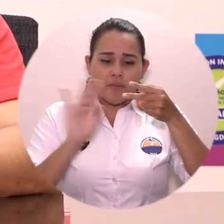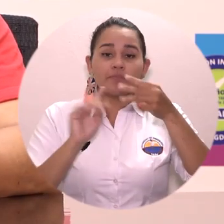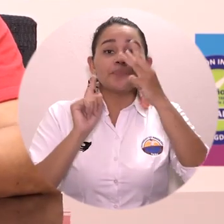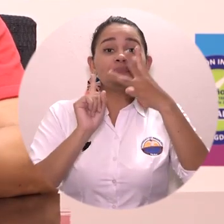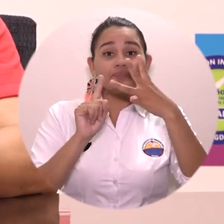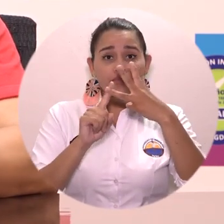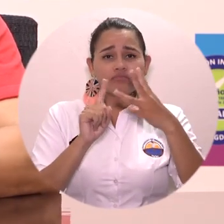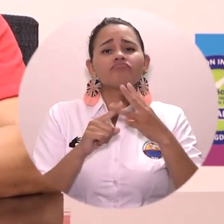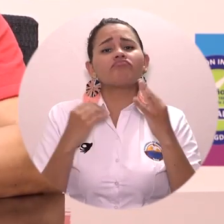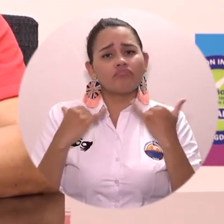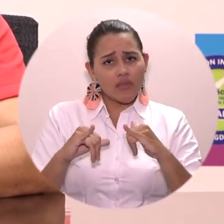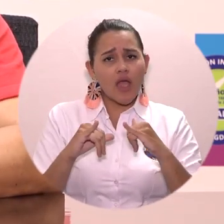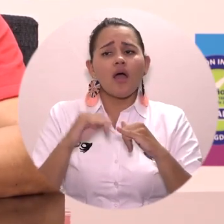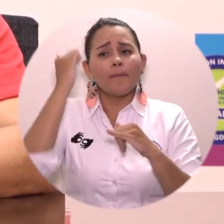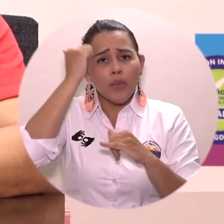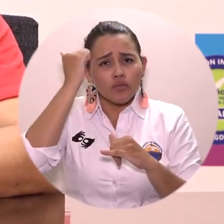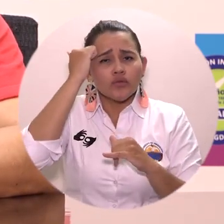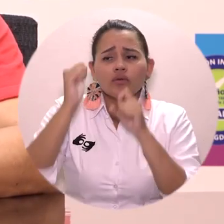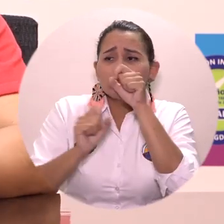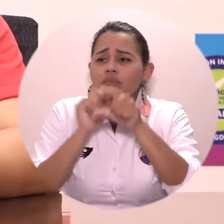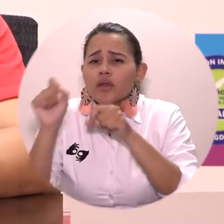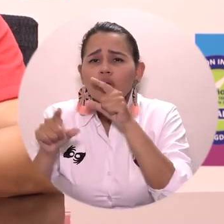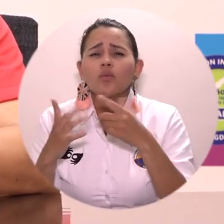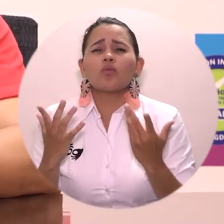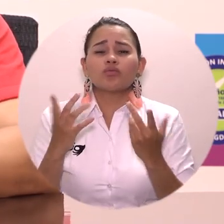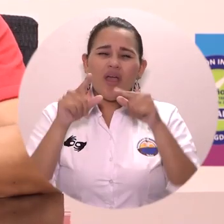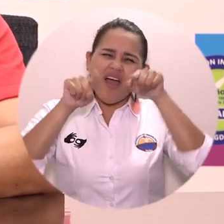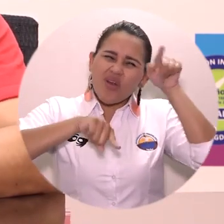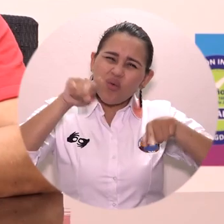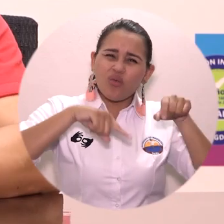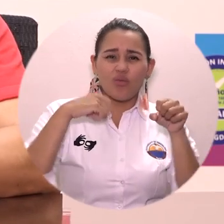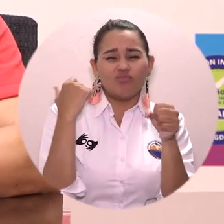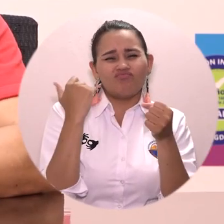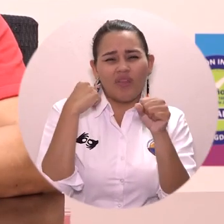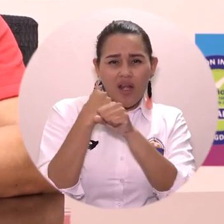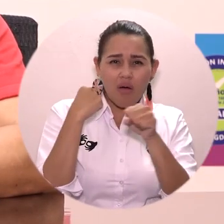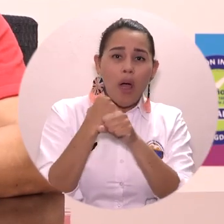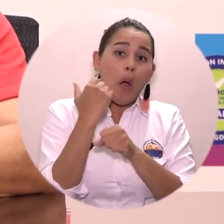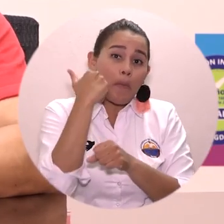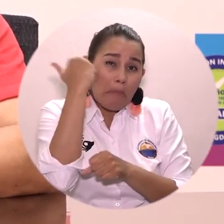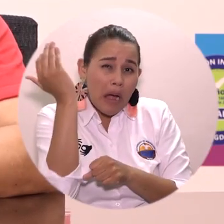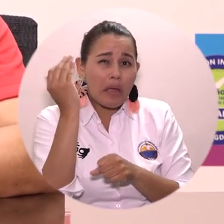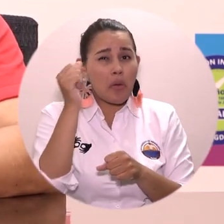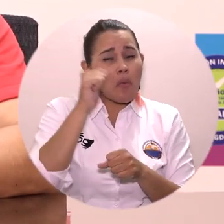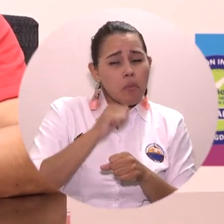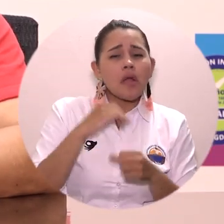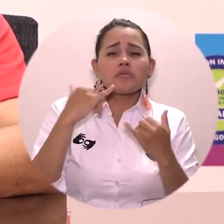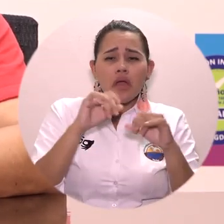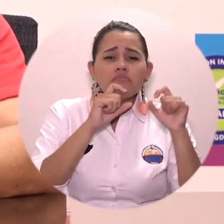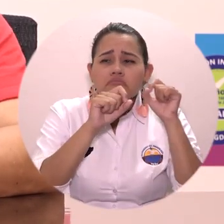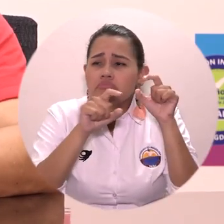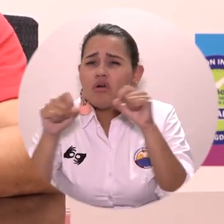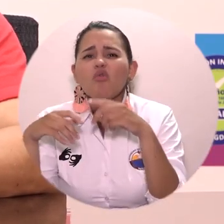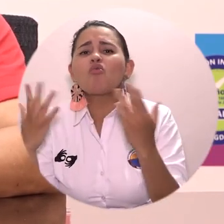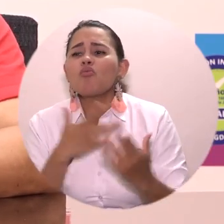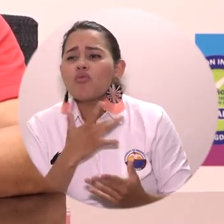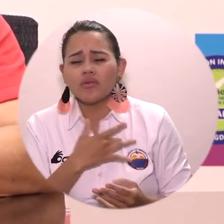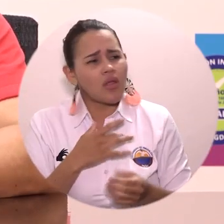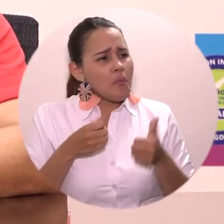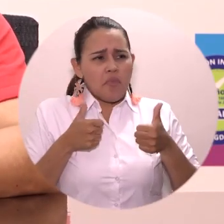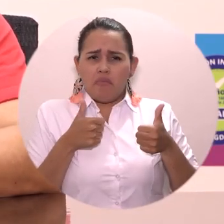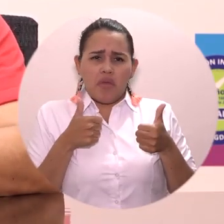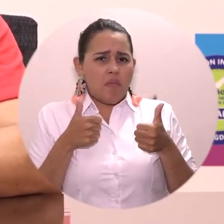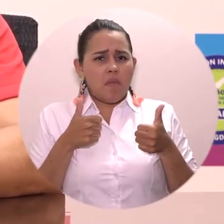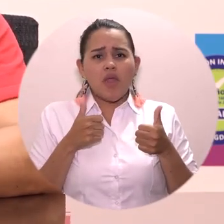nosotros hemos estado monitoreando el estado de salud de nuestros profesores, de nuestros funcionarios que estaban en grupos de alto riesgo. Afortunadamente no tenemos todavía